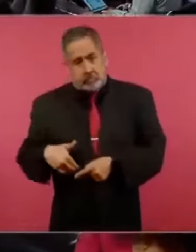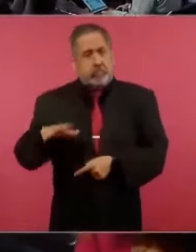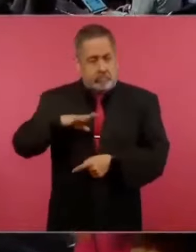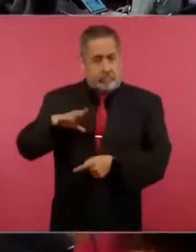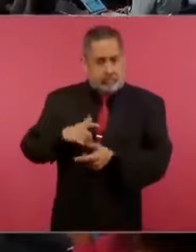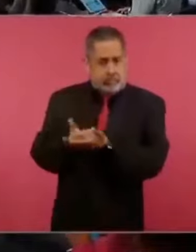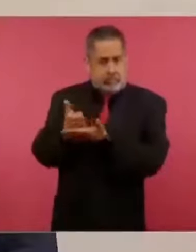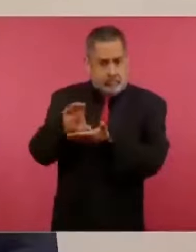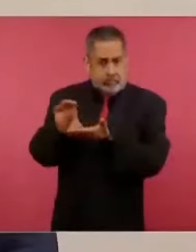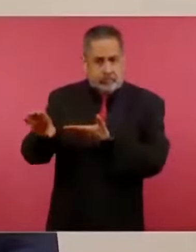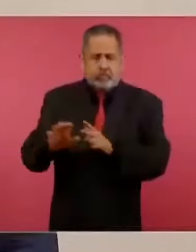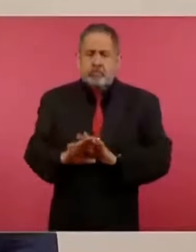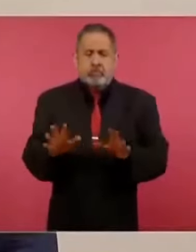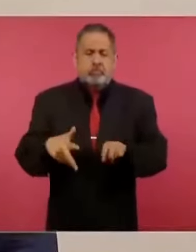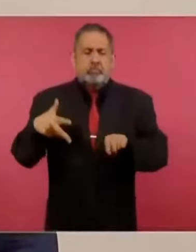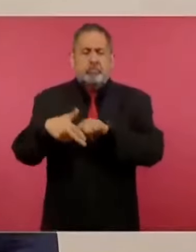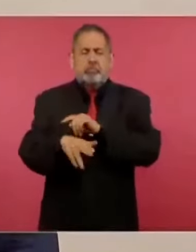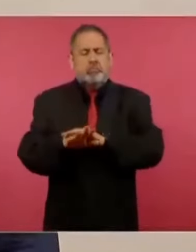ya no.